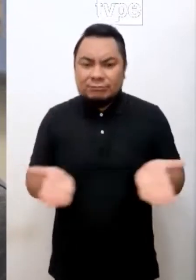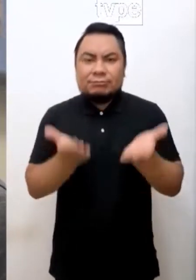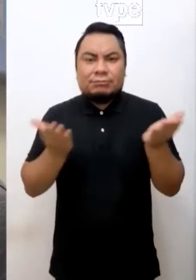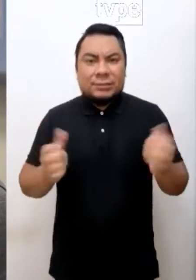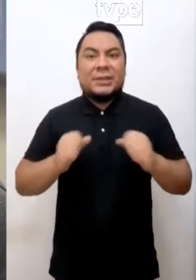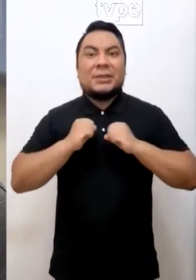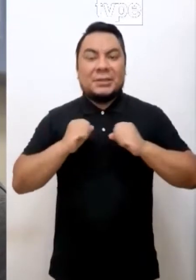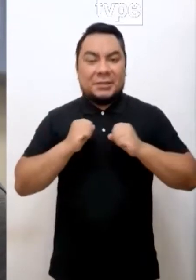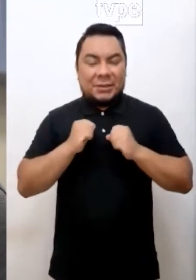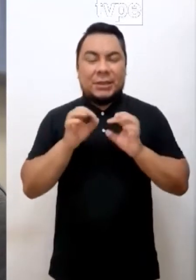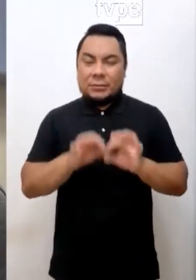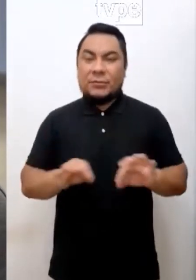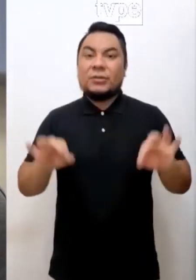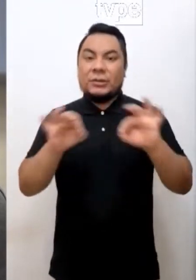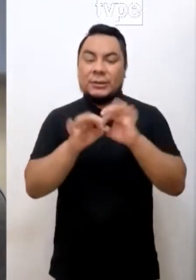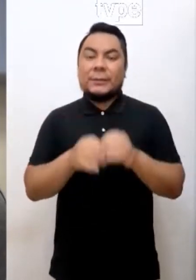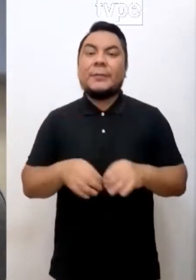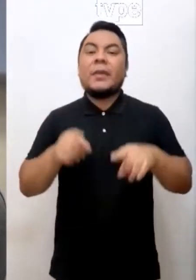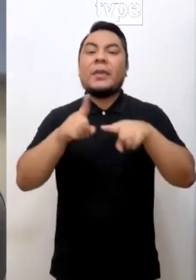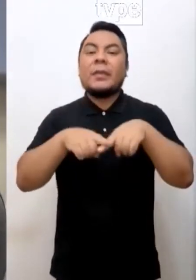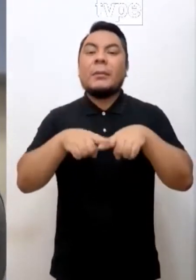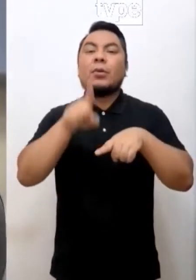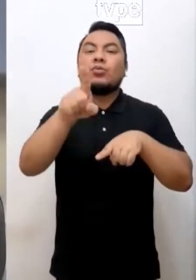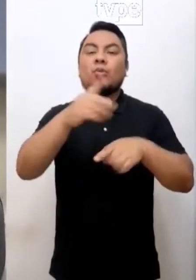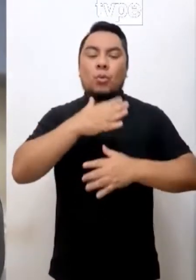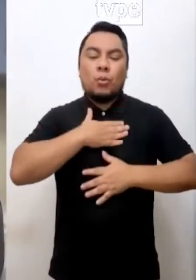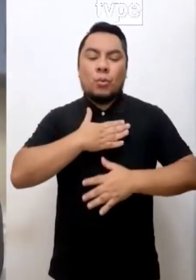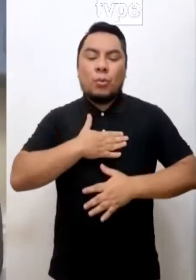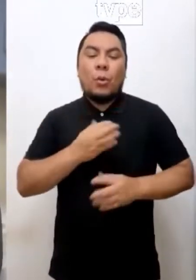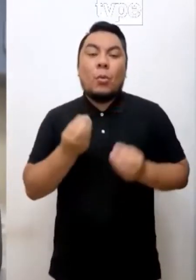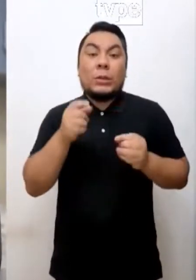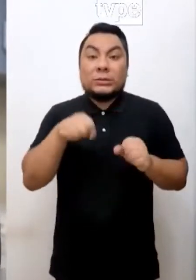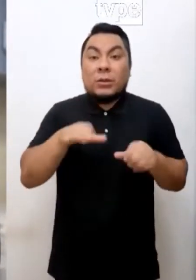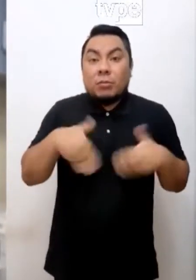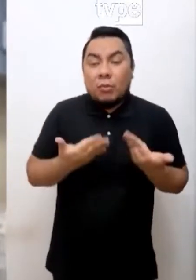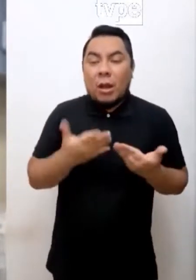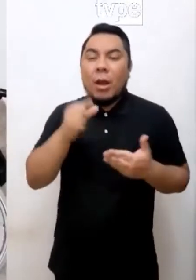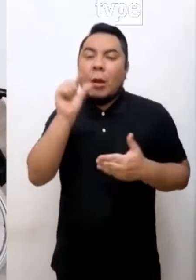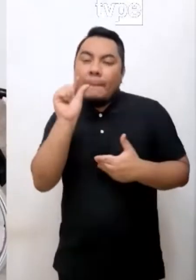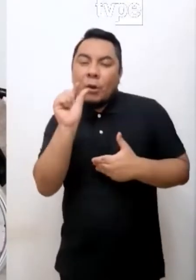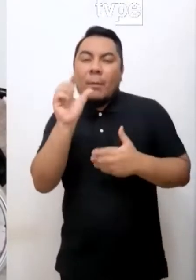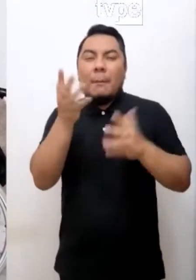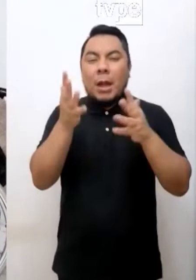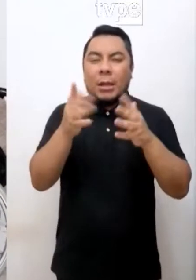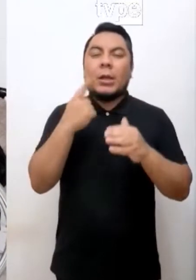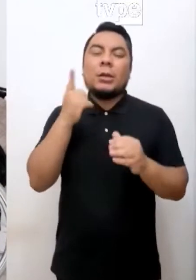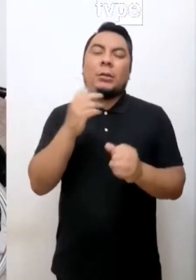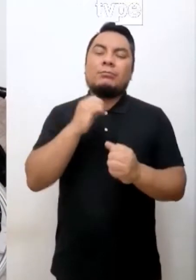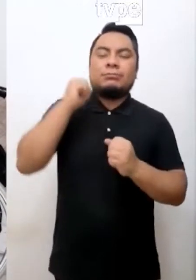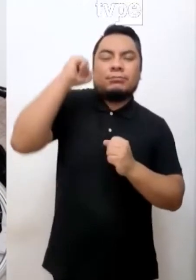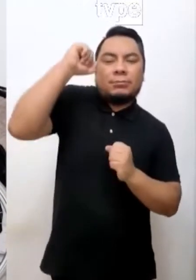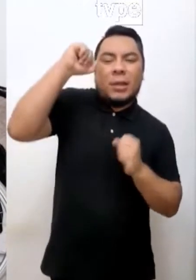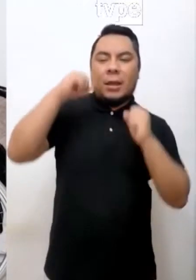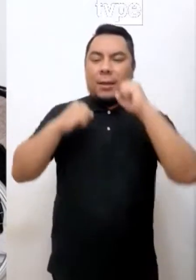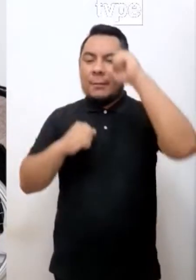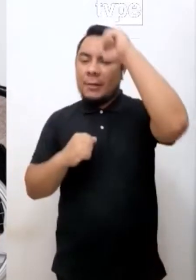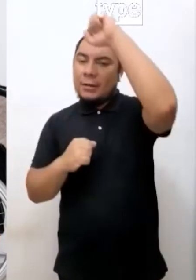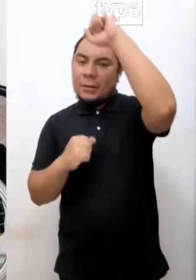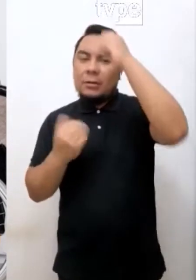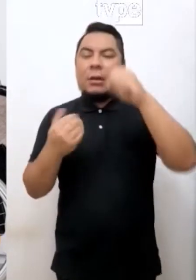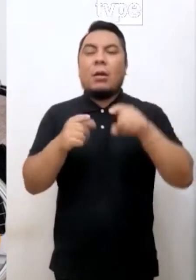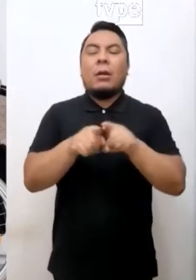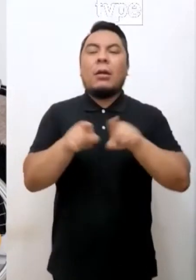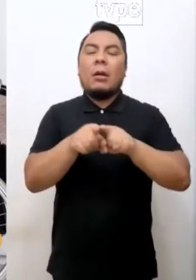activos, ¿no? Depende de nuestra condición física, podemos empezar a hacer ejercicios de estiramiento, algunos